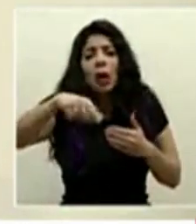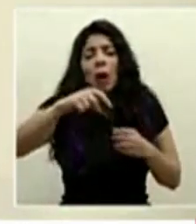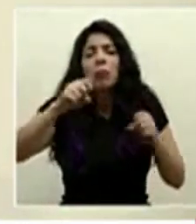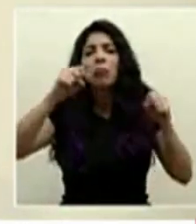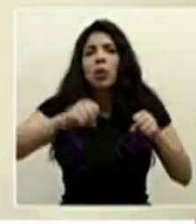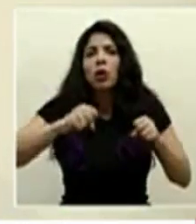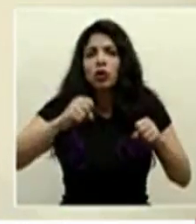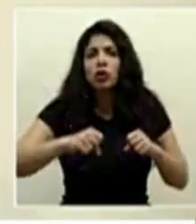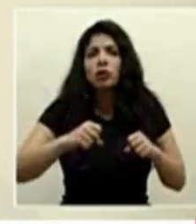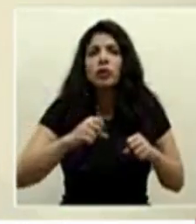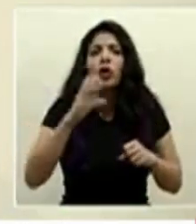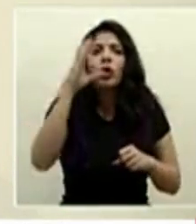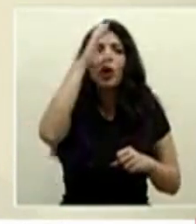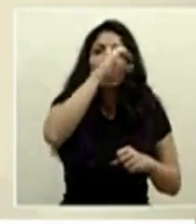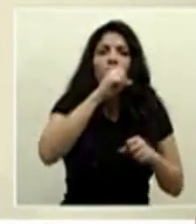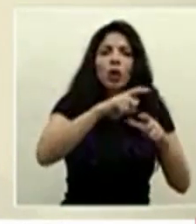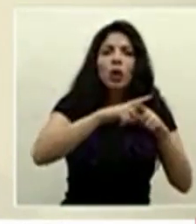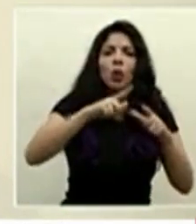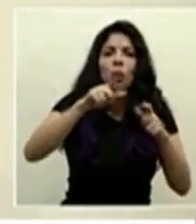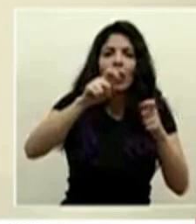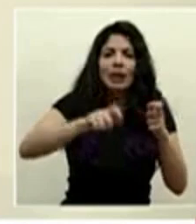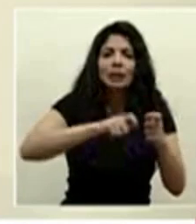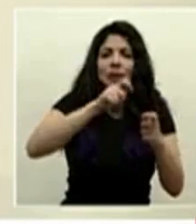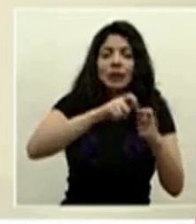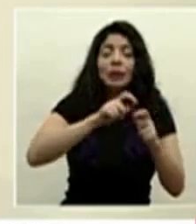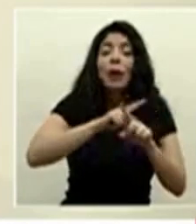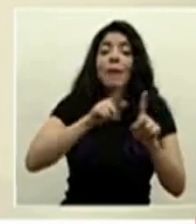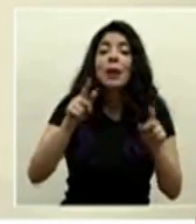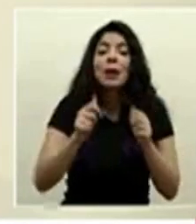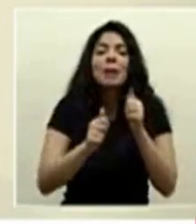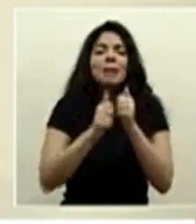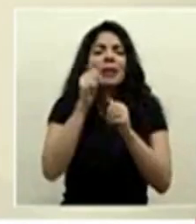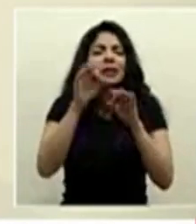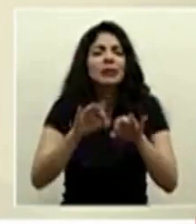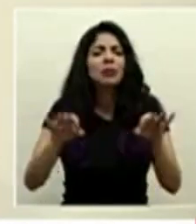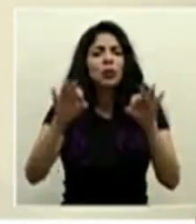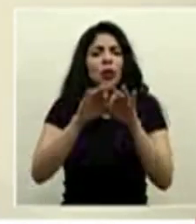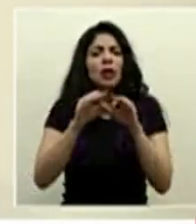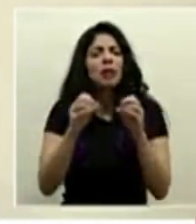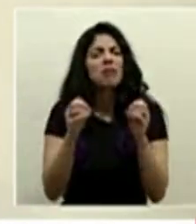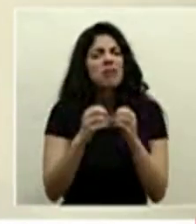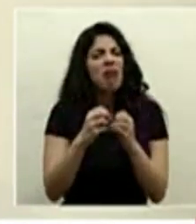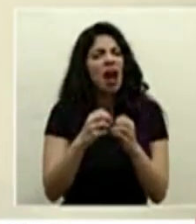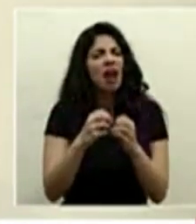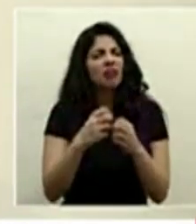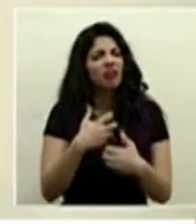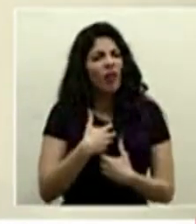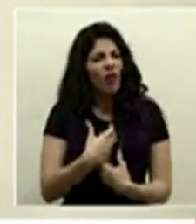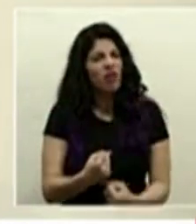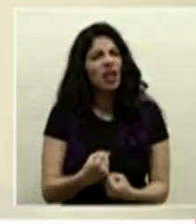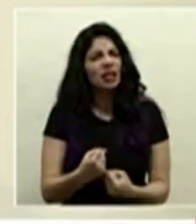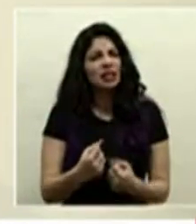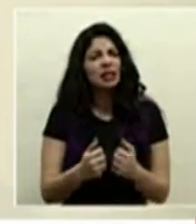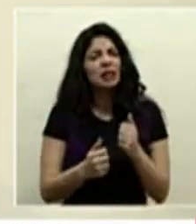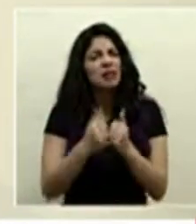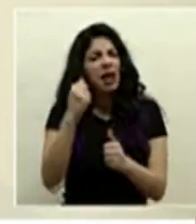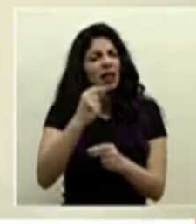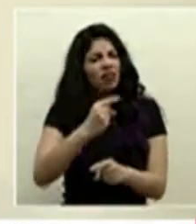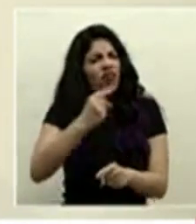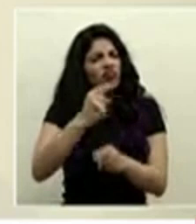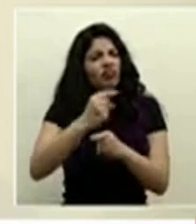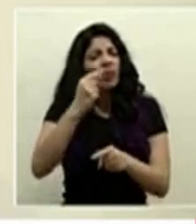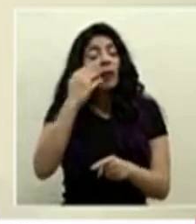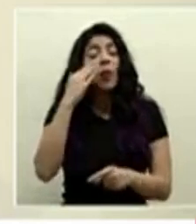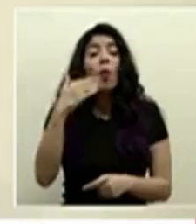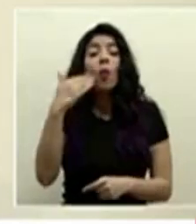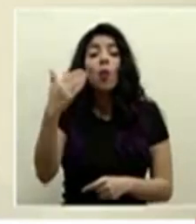considerar zonas geográficas pero en realidad el dato más importante y el más sólido el más el que tiene mayor certeza porque